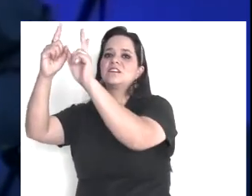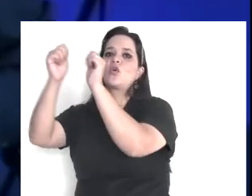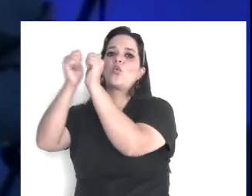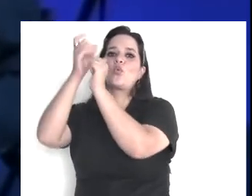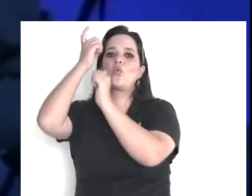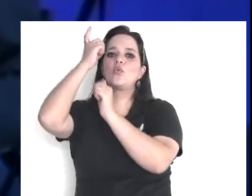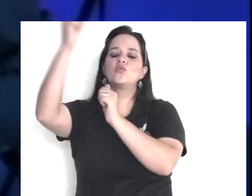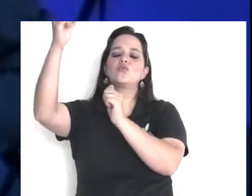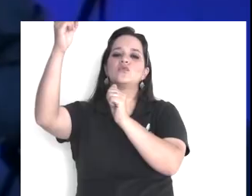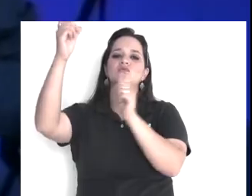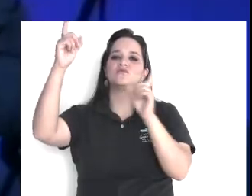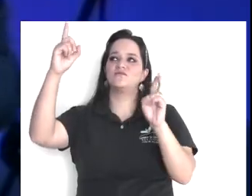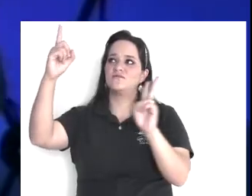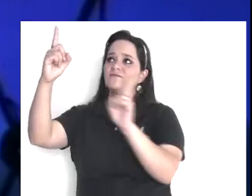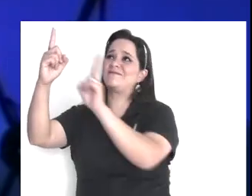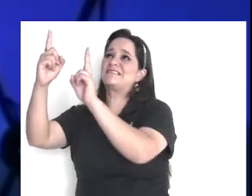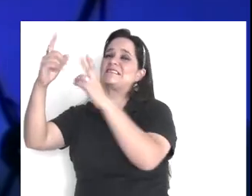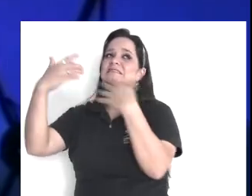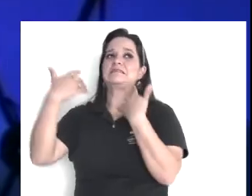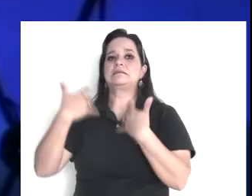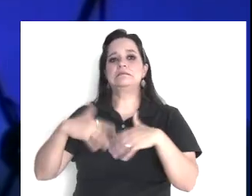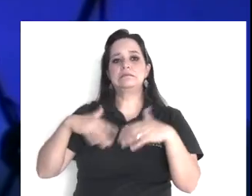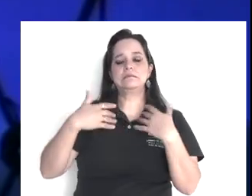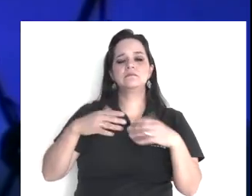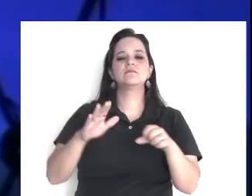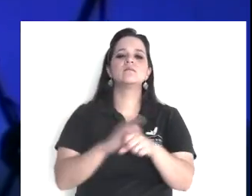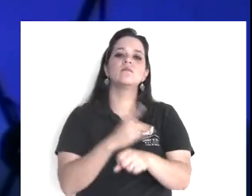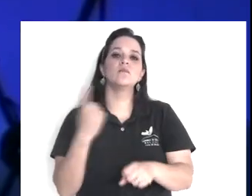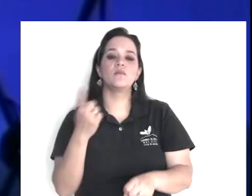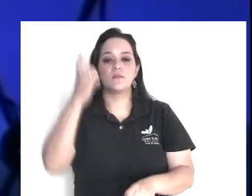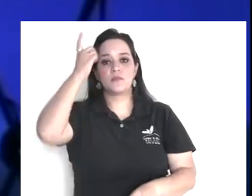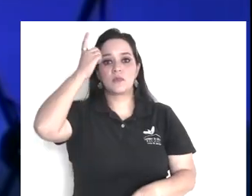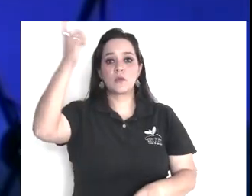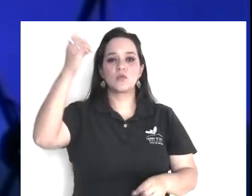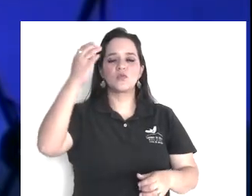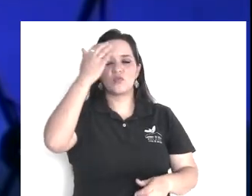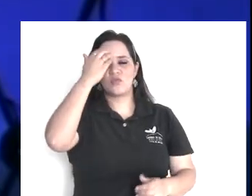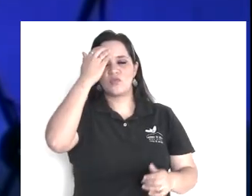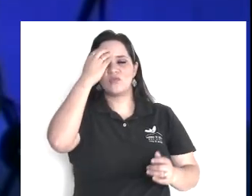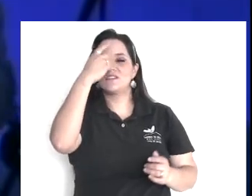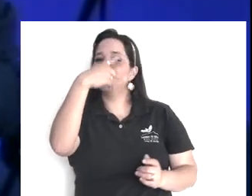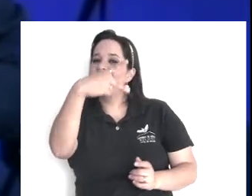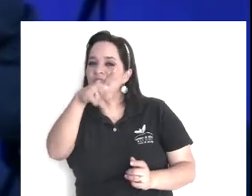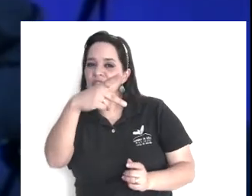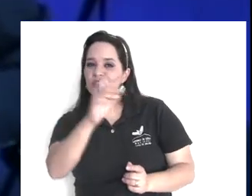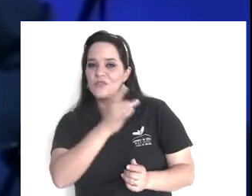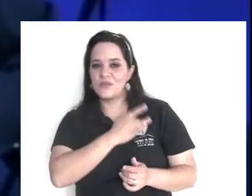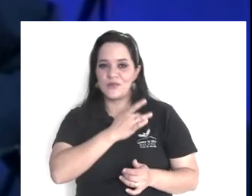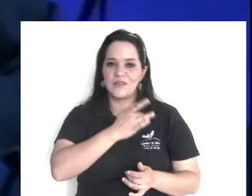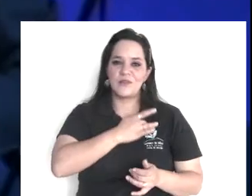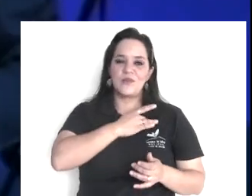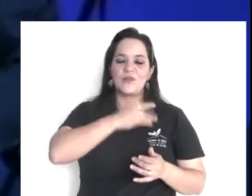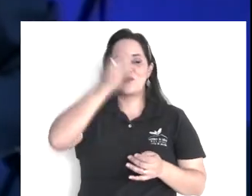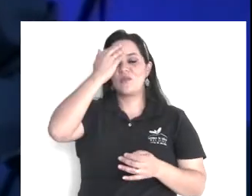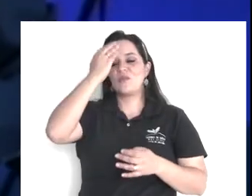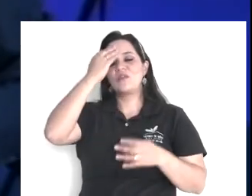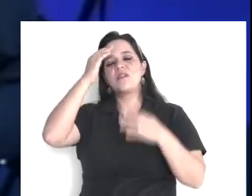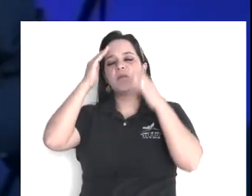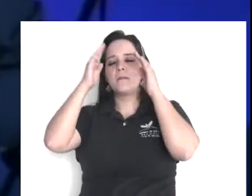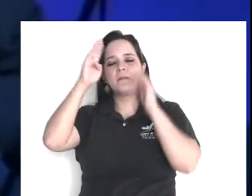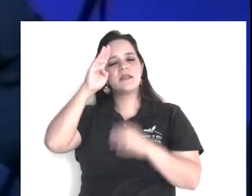como testigo, porque él, conoce el corazón, y las intenciones, y él sabe todo, ¿sí?